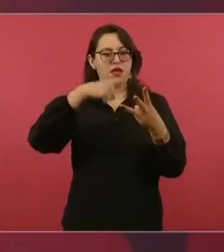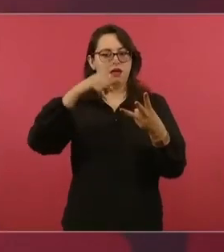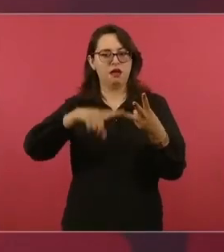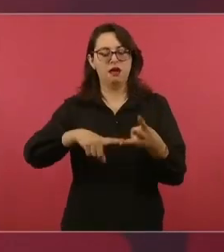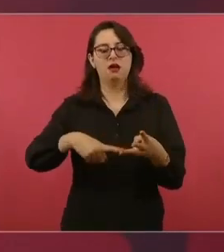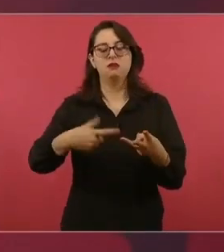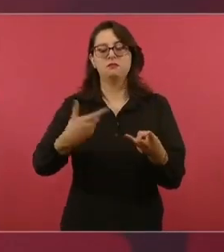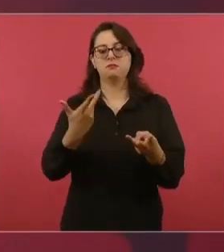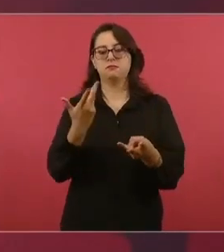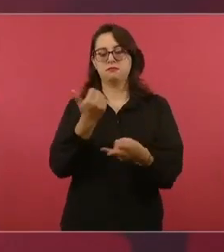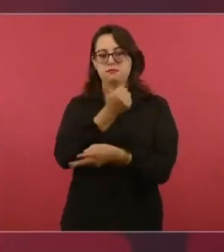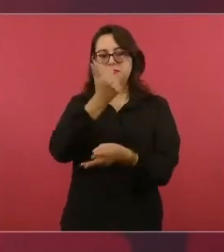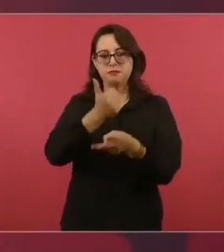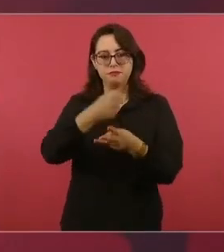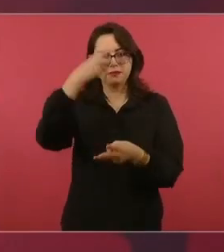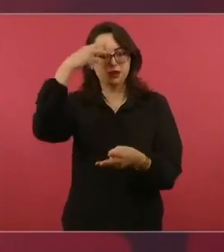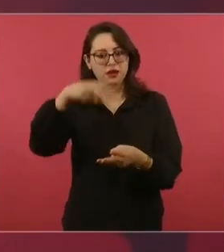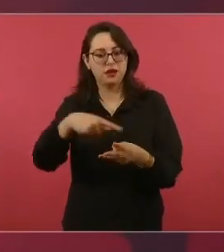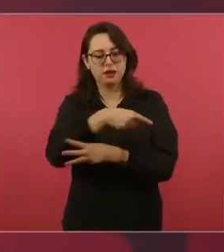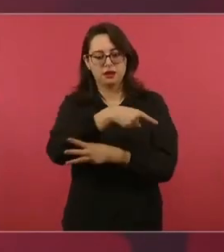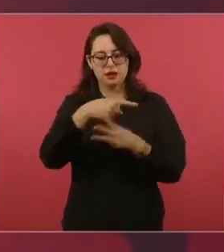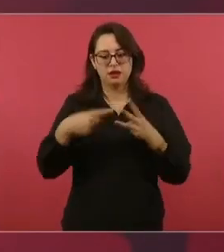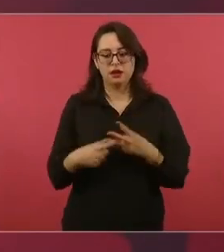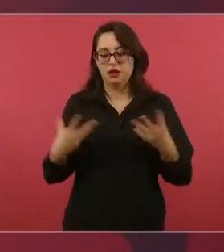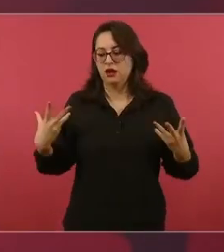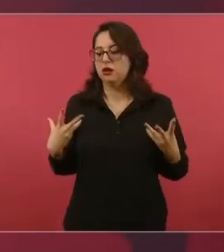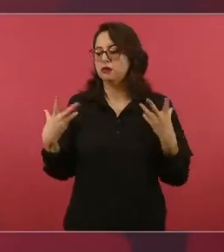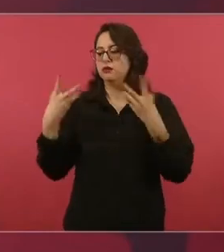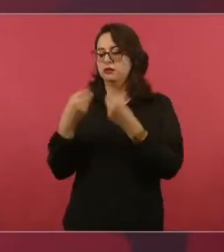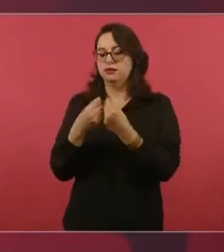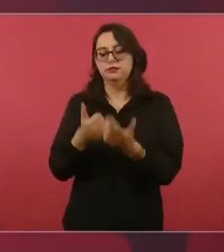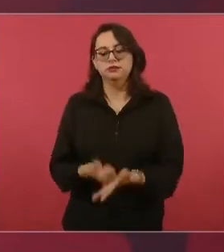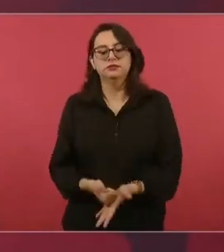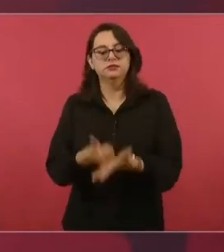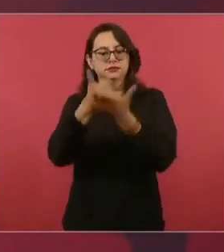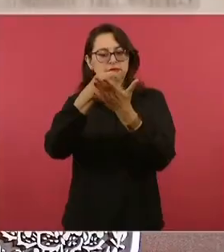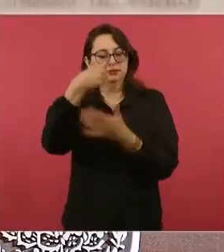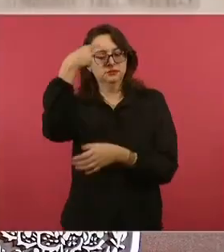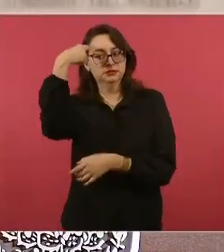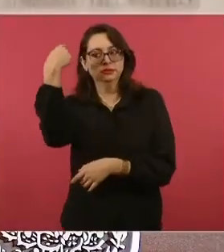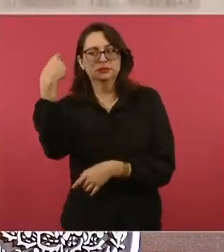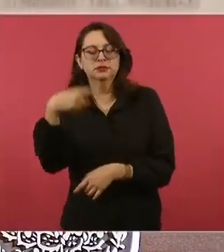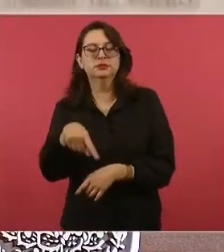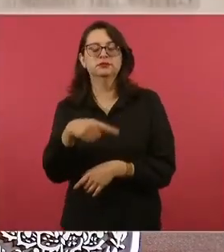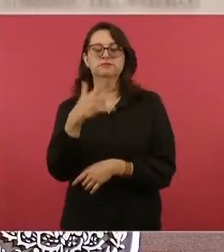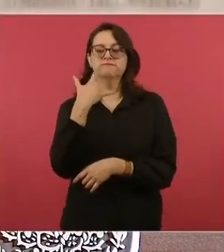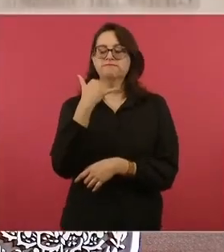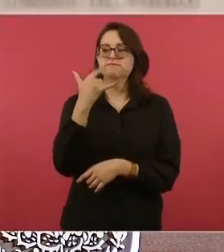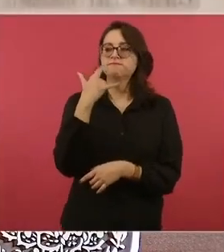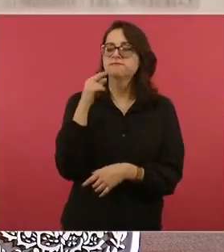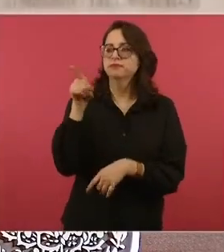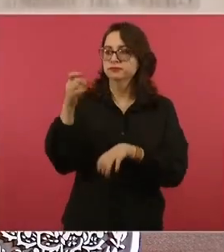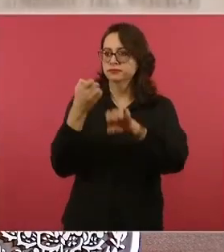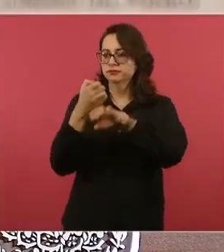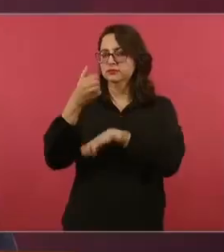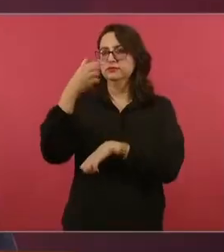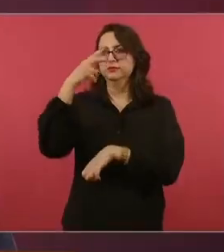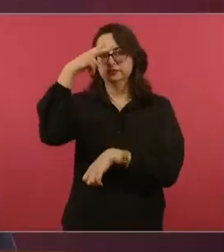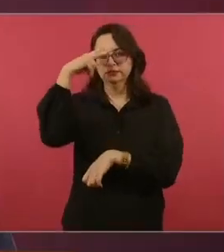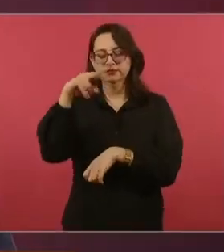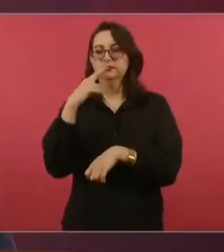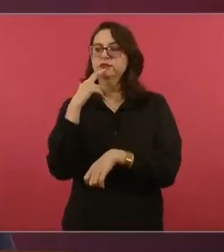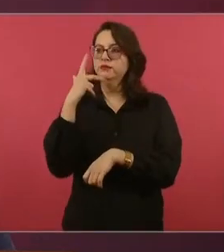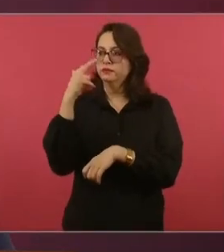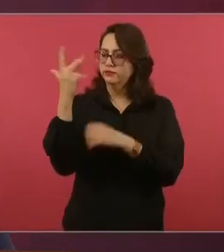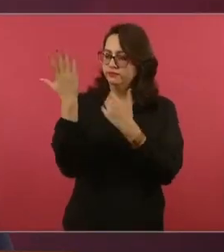en función del desarrollo de la entidad, ha aumentado, insisto, la competitividad del Estado de México. Por ello,